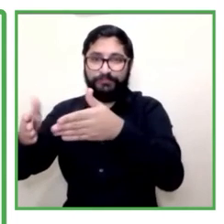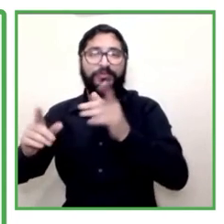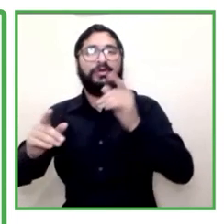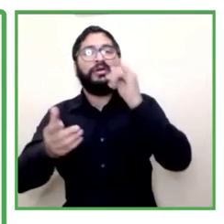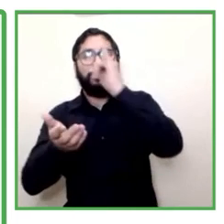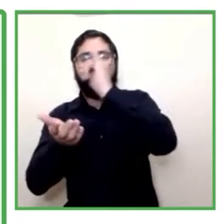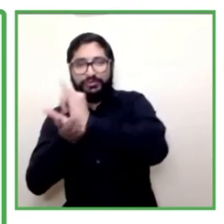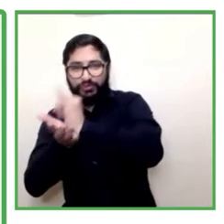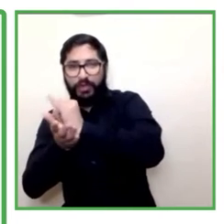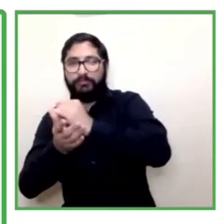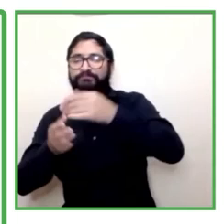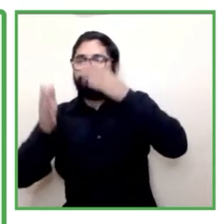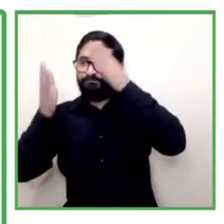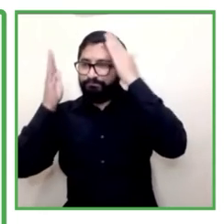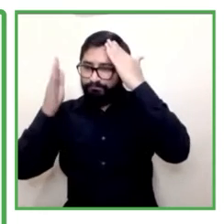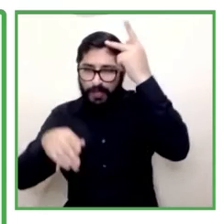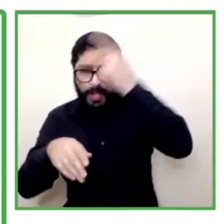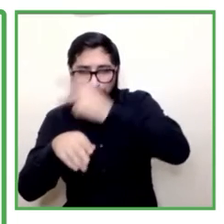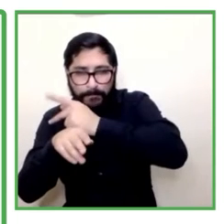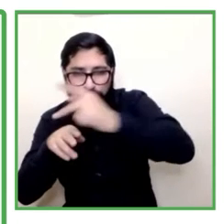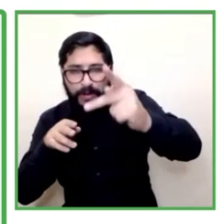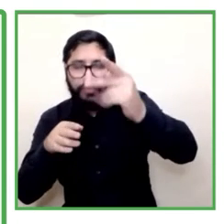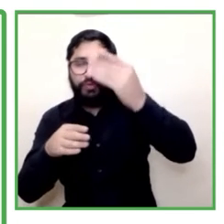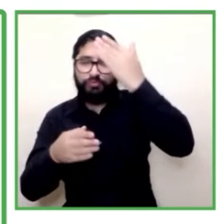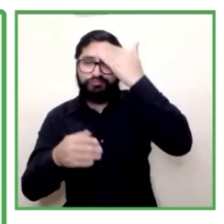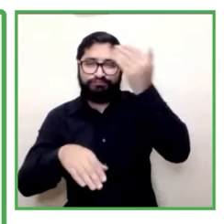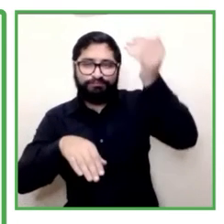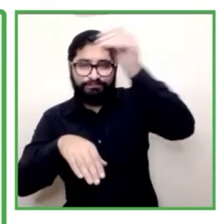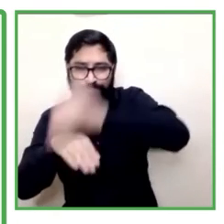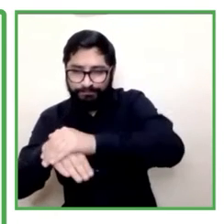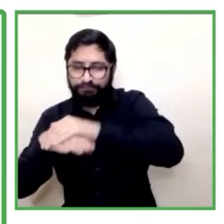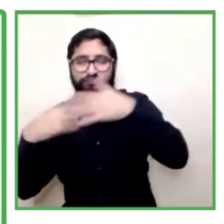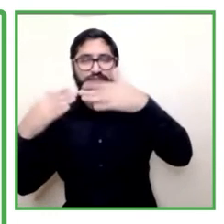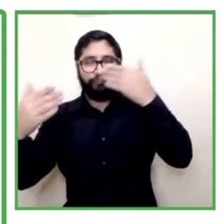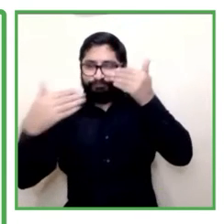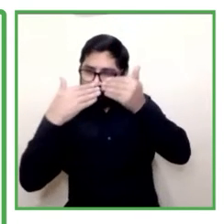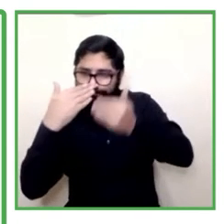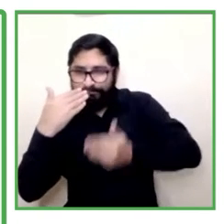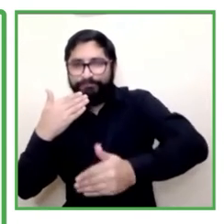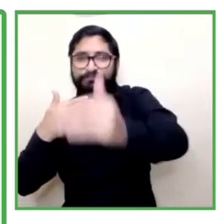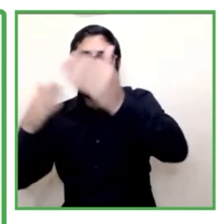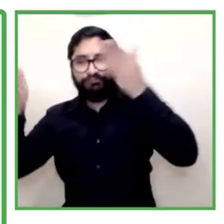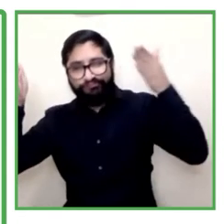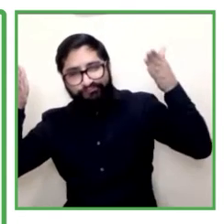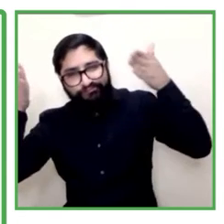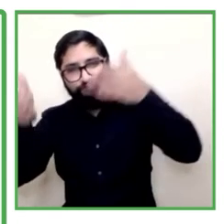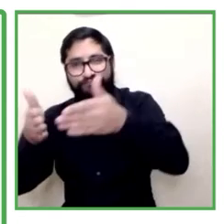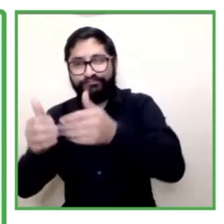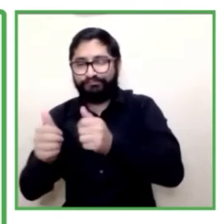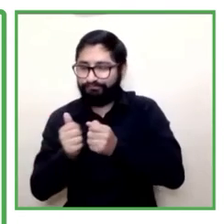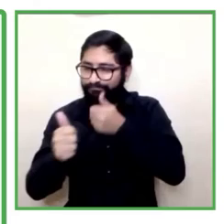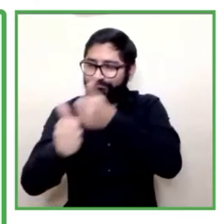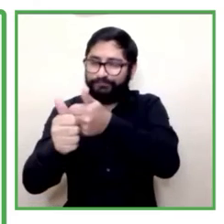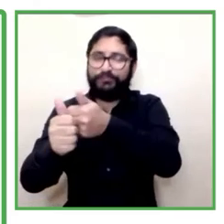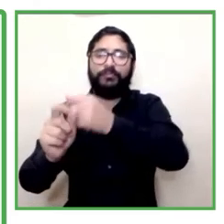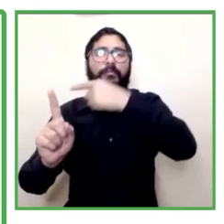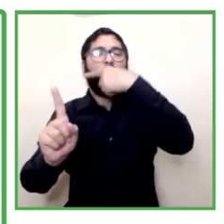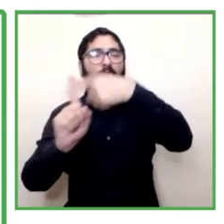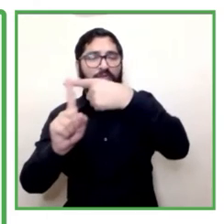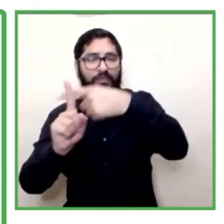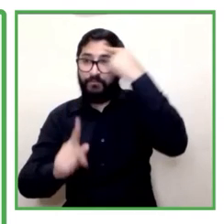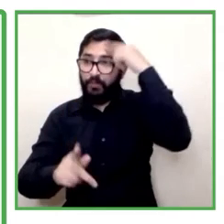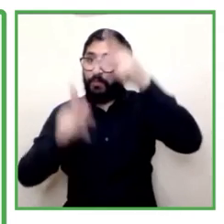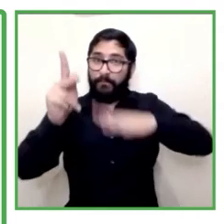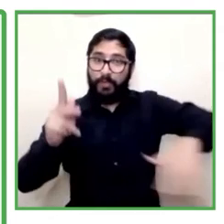apartados para favorecer la participación de nuestros aprendices sin esta situación de pandemia no hubiéramos logrado